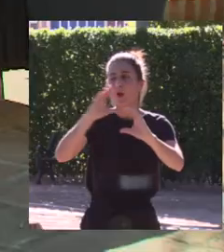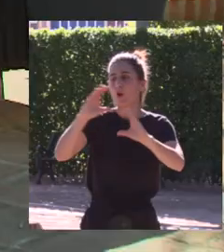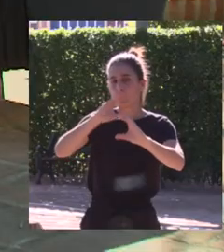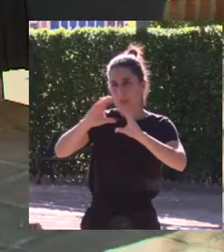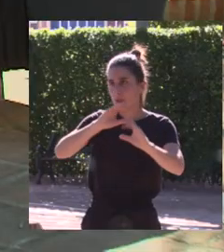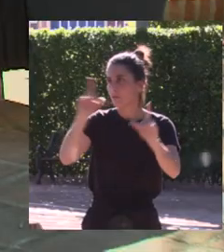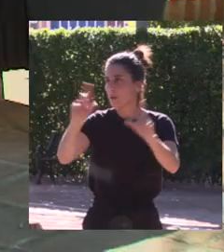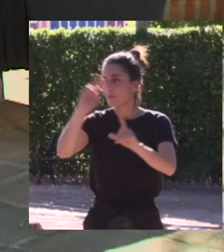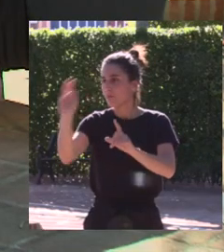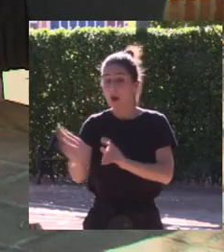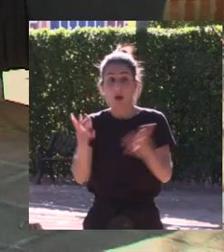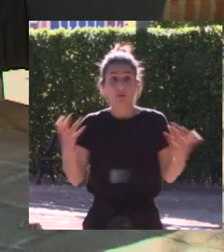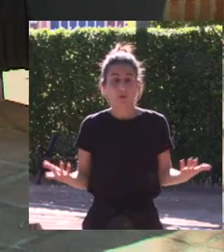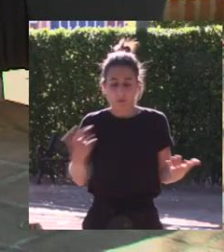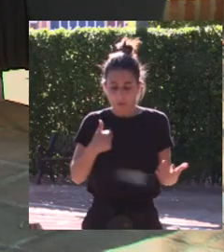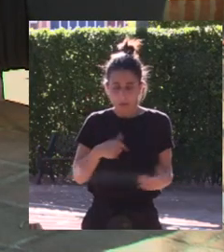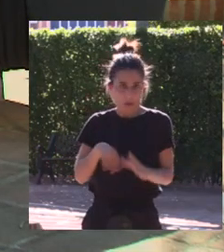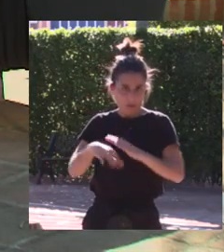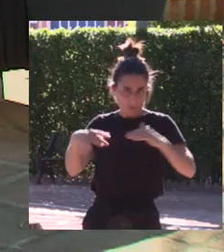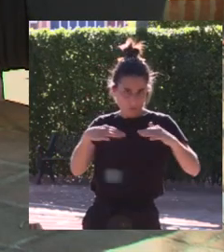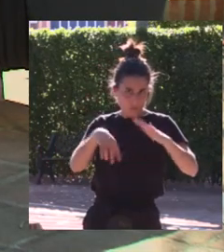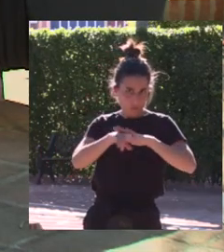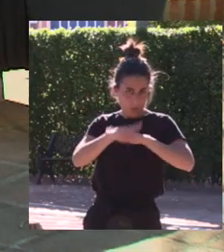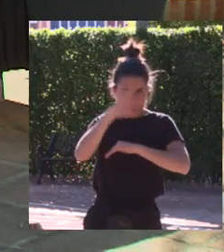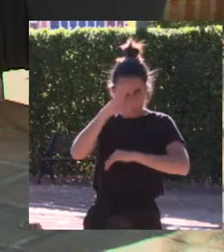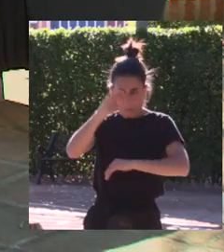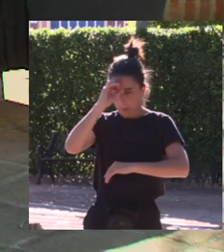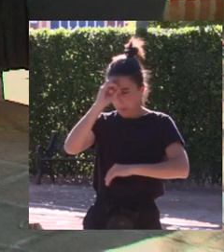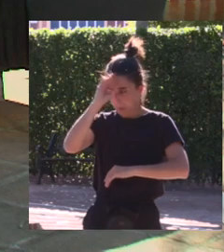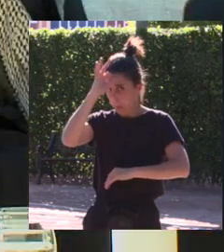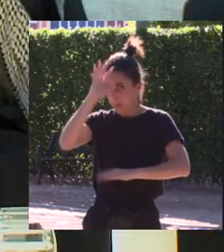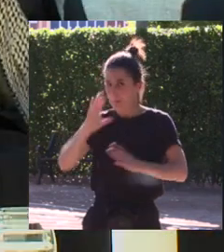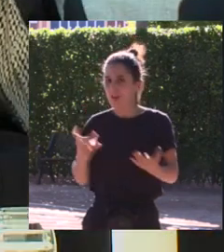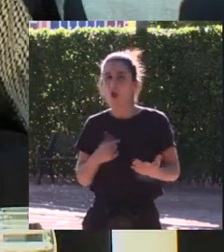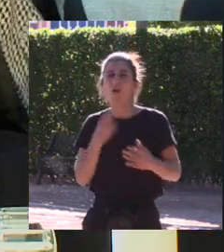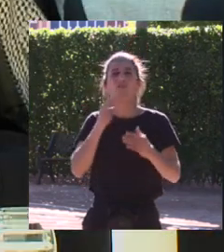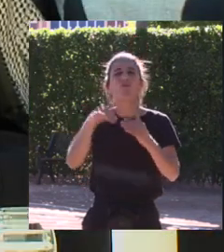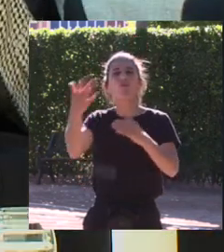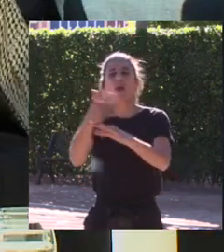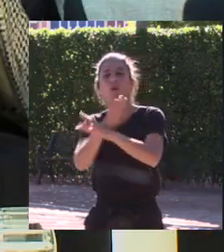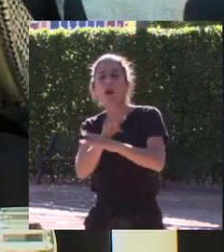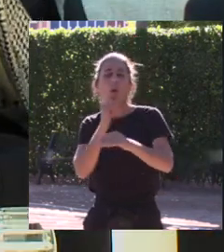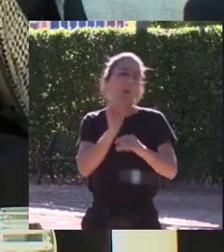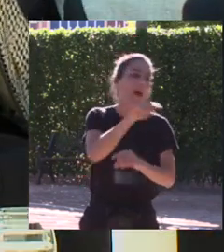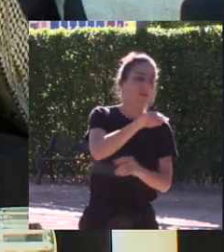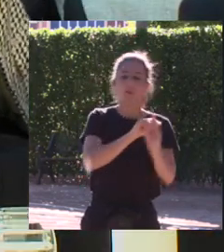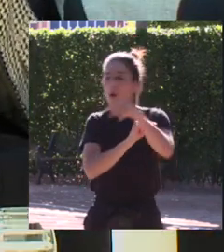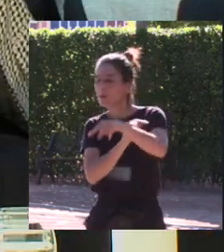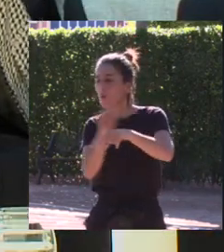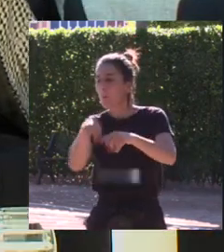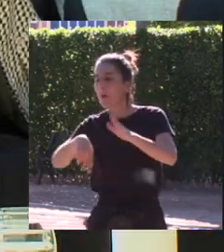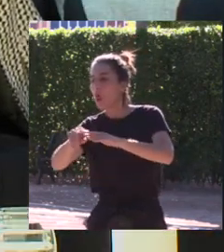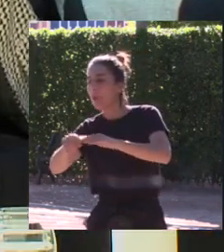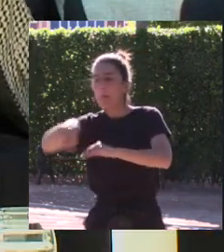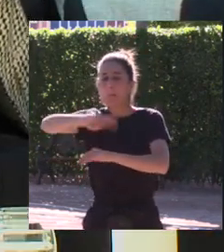entonces todos entienden yo no entiendo nada pero todos los oigo hablar de que si era fuera de juego de si era esto que si este le da la pelota de una